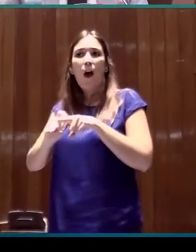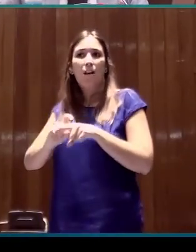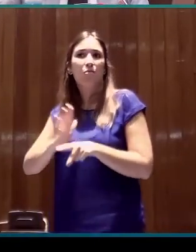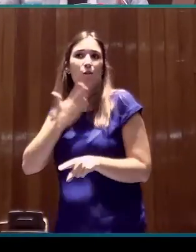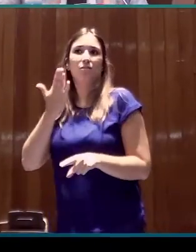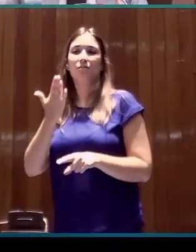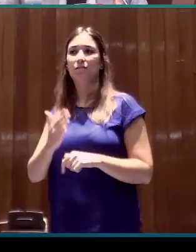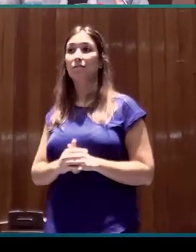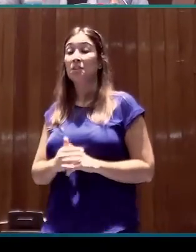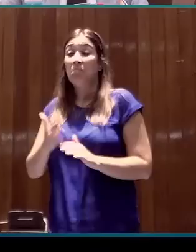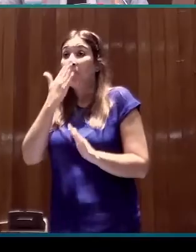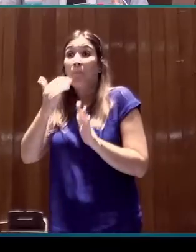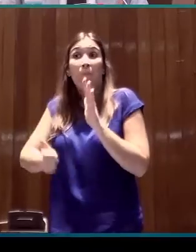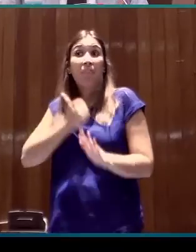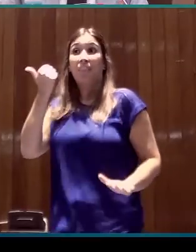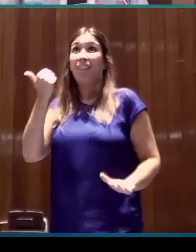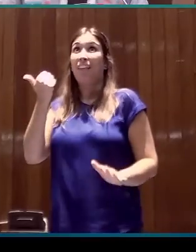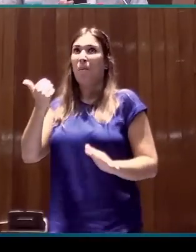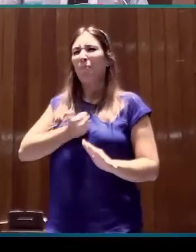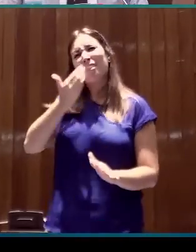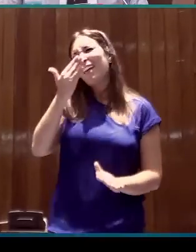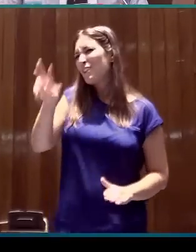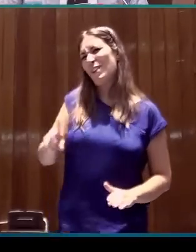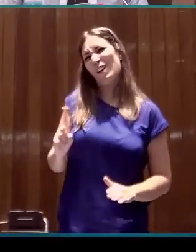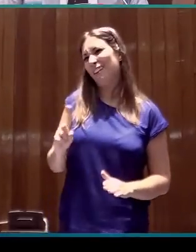por casualidad, iba a decir, pero no es por casualidad,